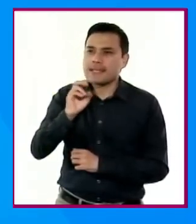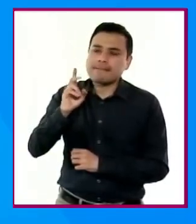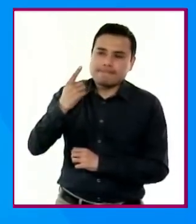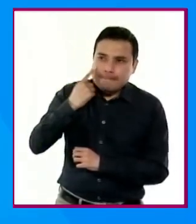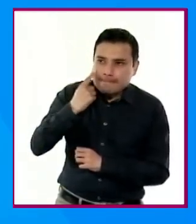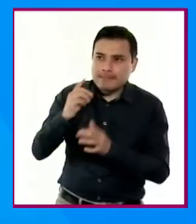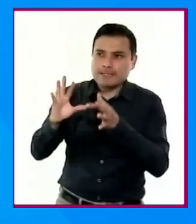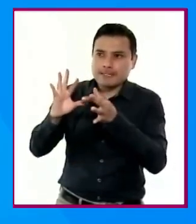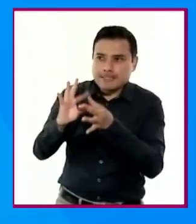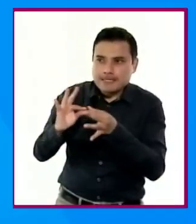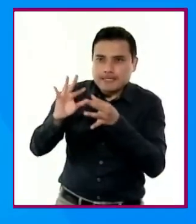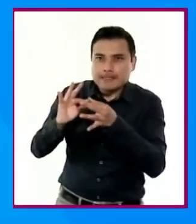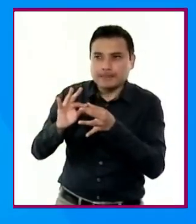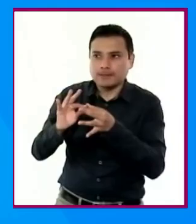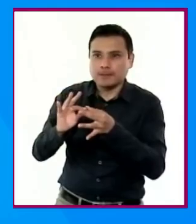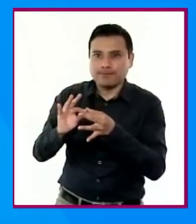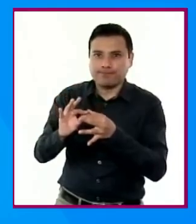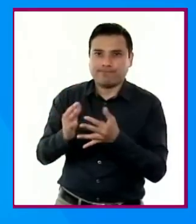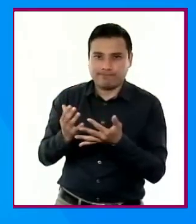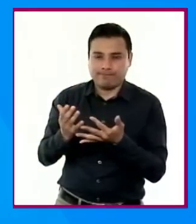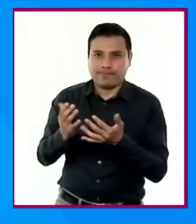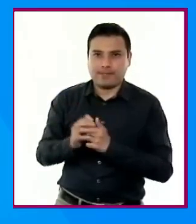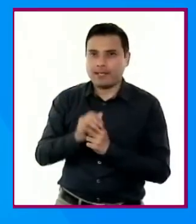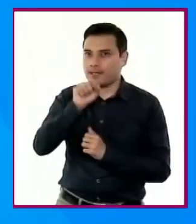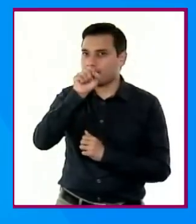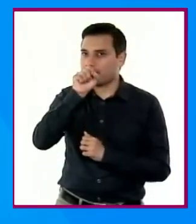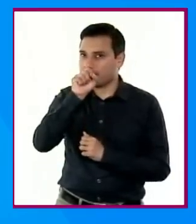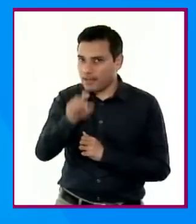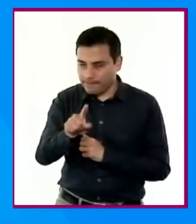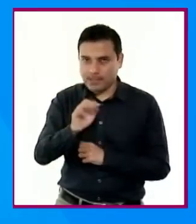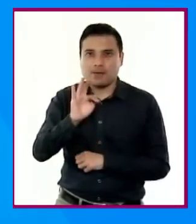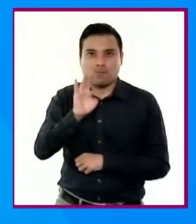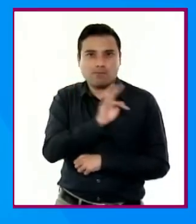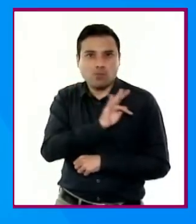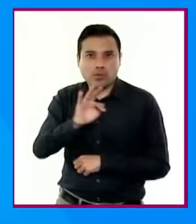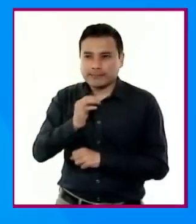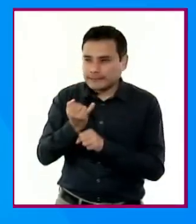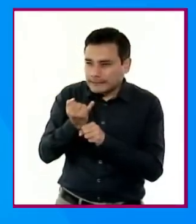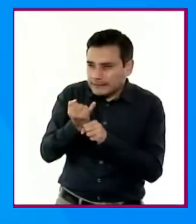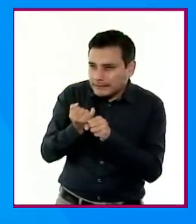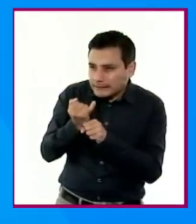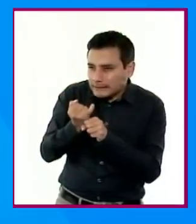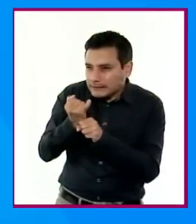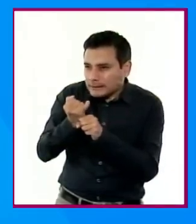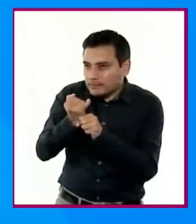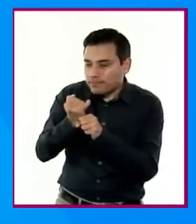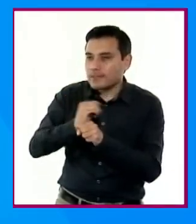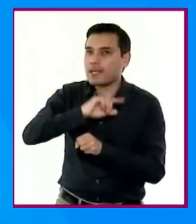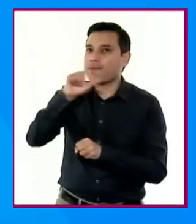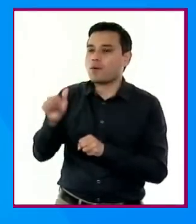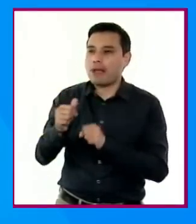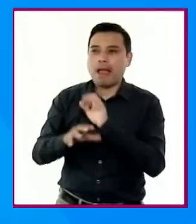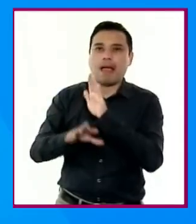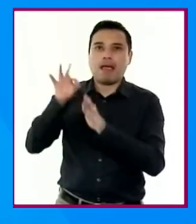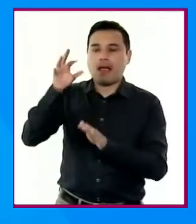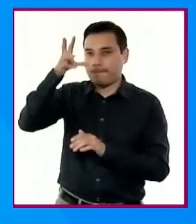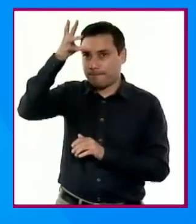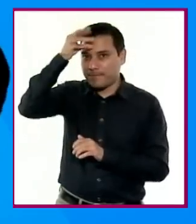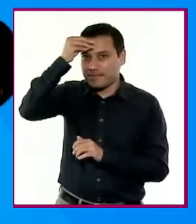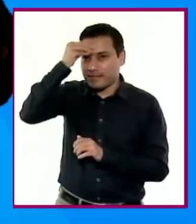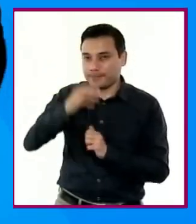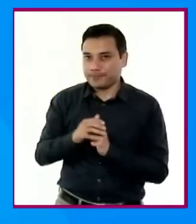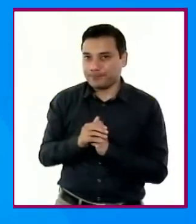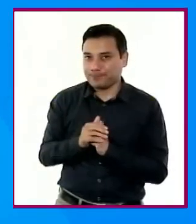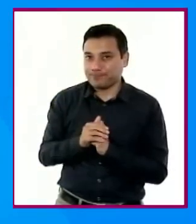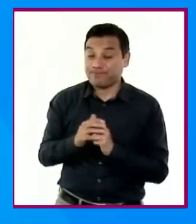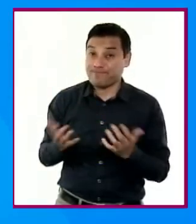formulen resultados con distintos medios, validen sus propias conjeturas, interactúen